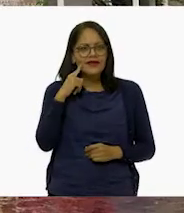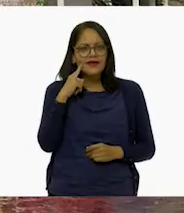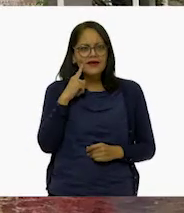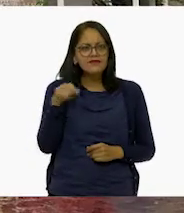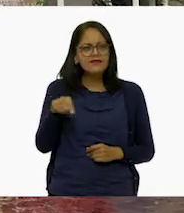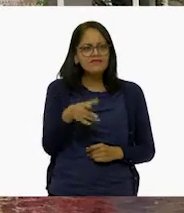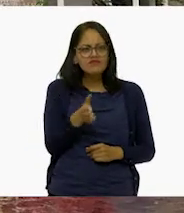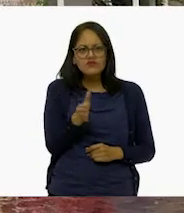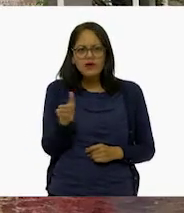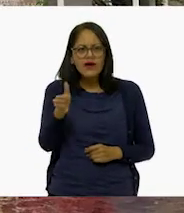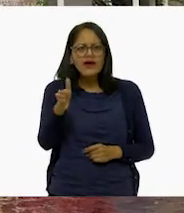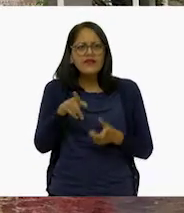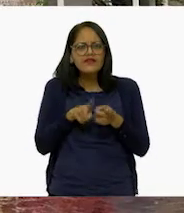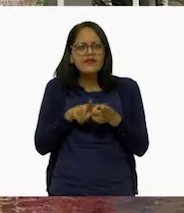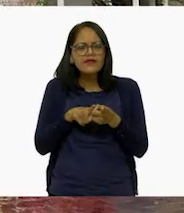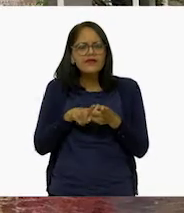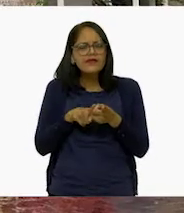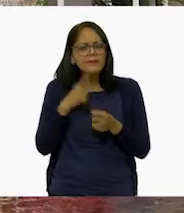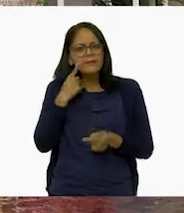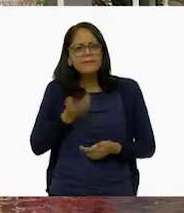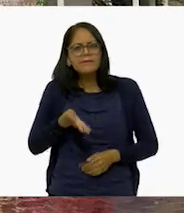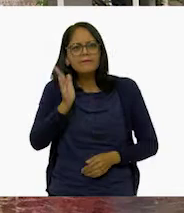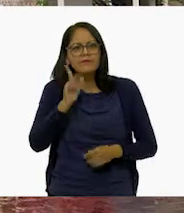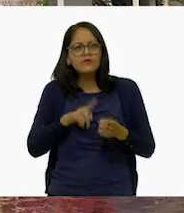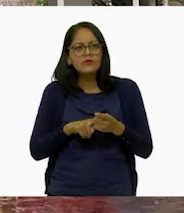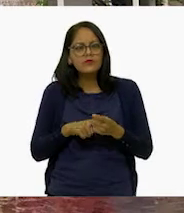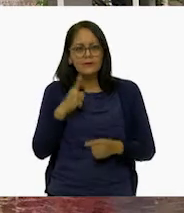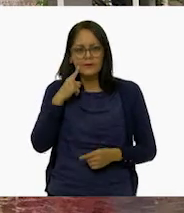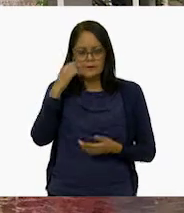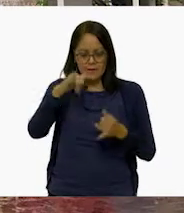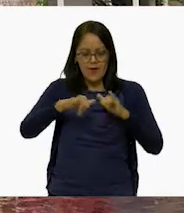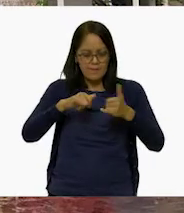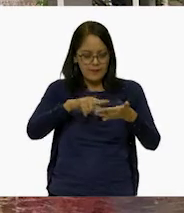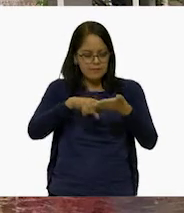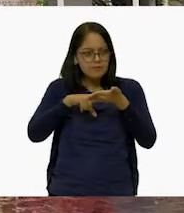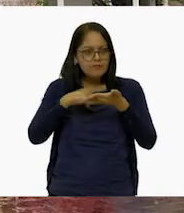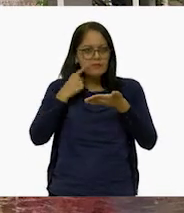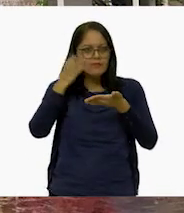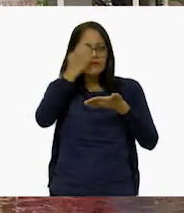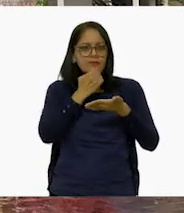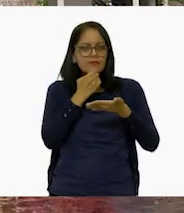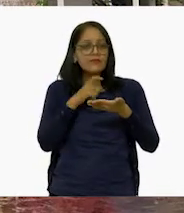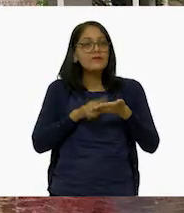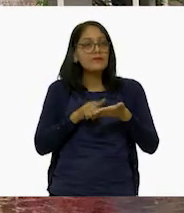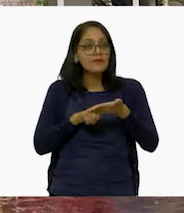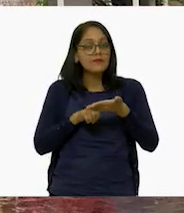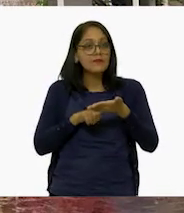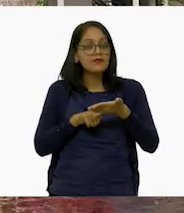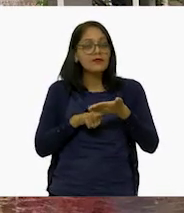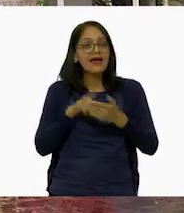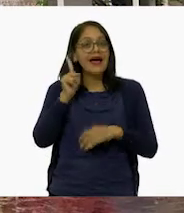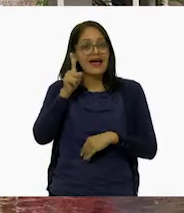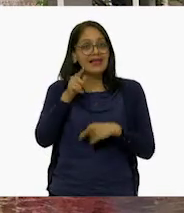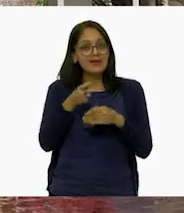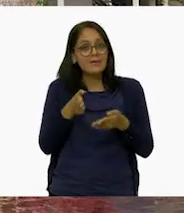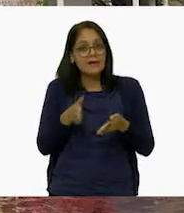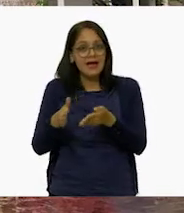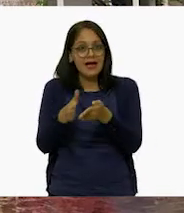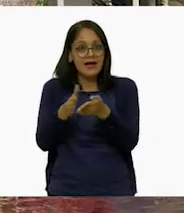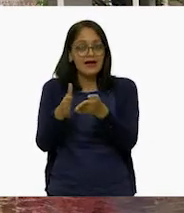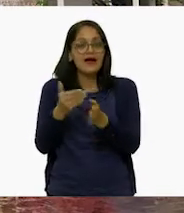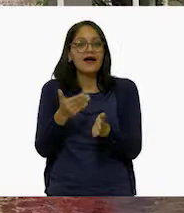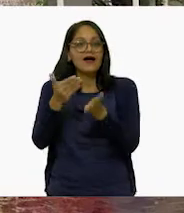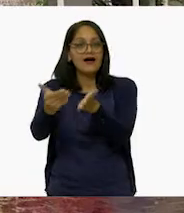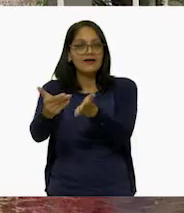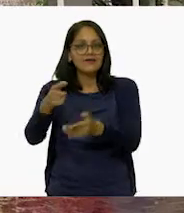de paso hacia... A ver. Mira, observemos el mapa. Sí, nos queda de paso hacia donde está Ale. Ajá.